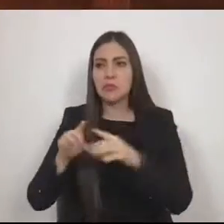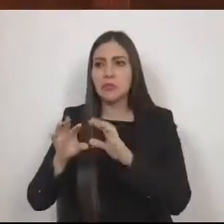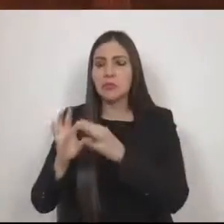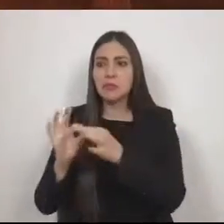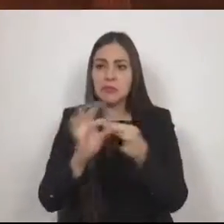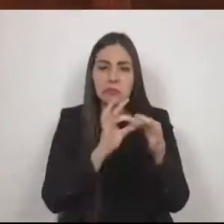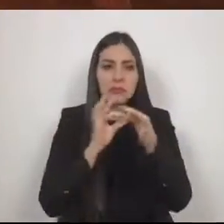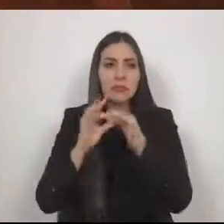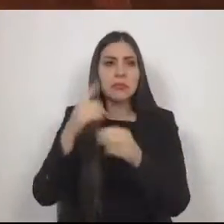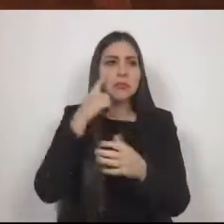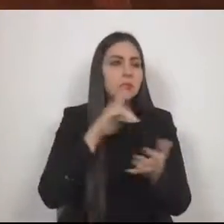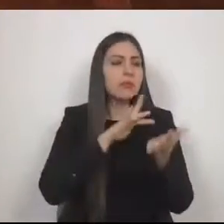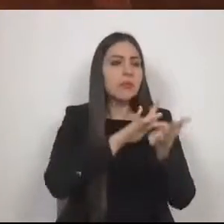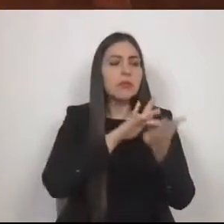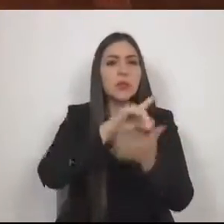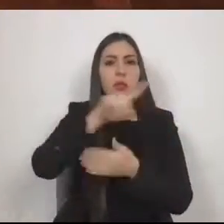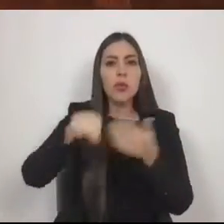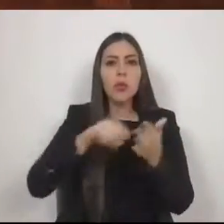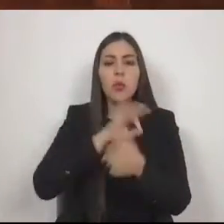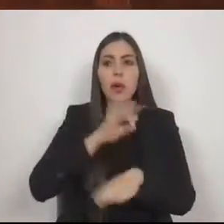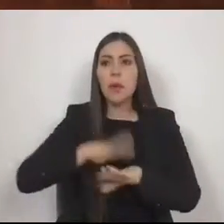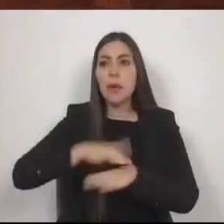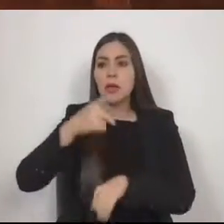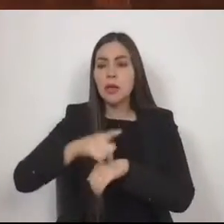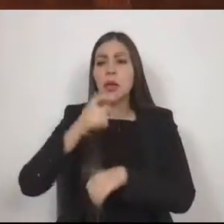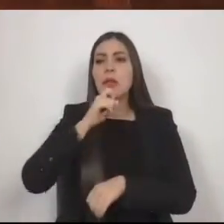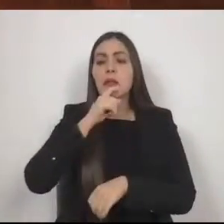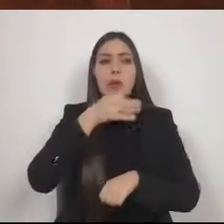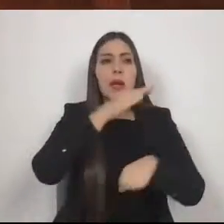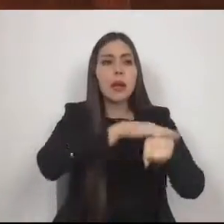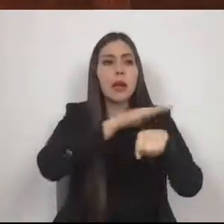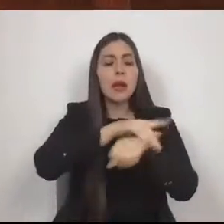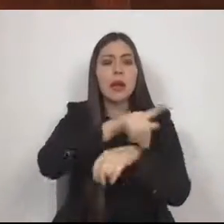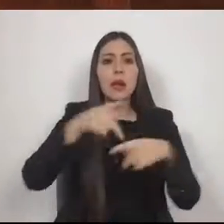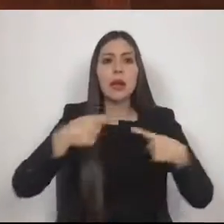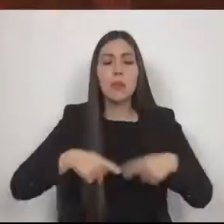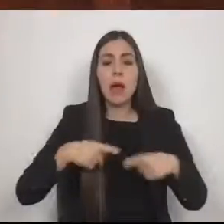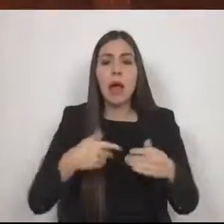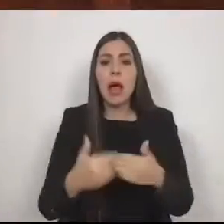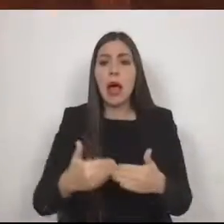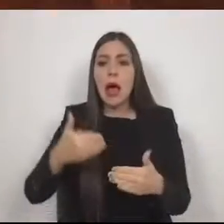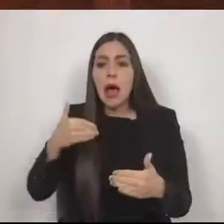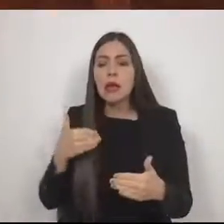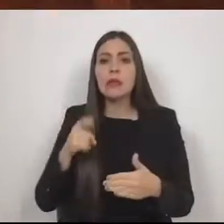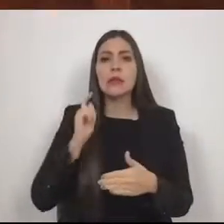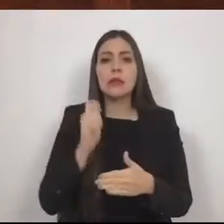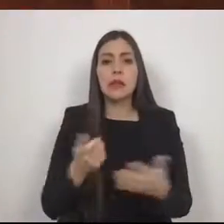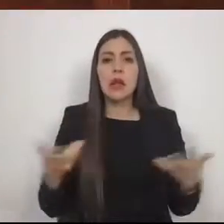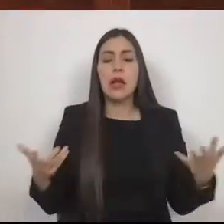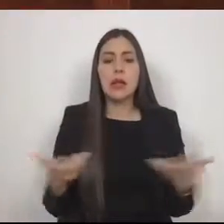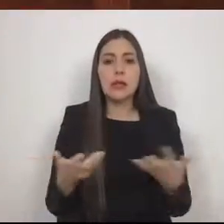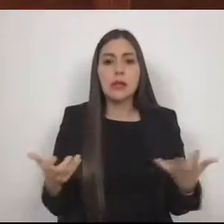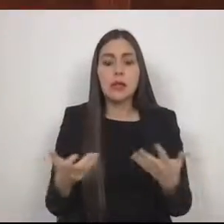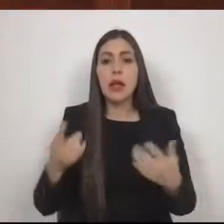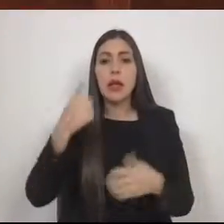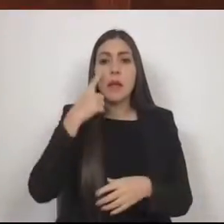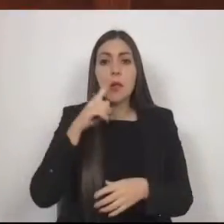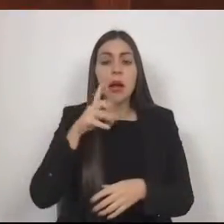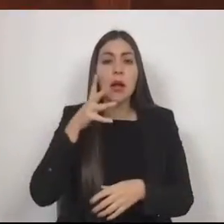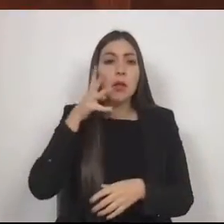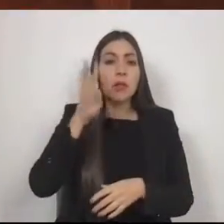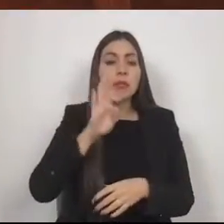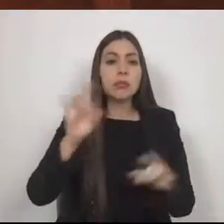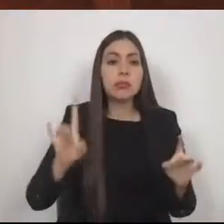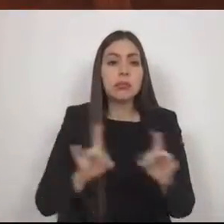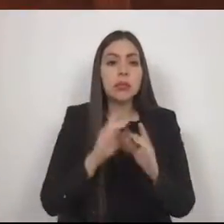se guíe e informe a los habitantes de estas localidades sobre acciones que puedan atenuar los efectos de un siniestro